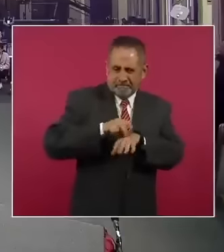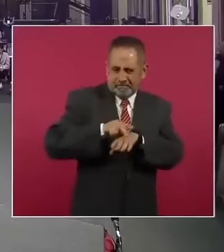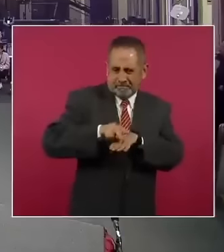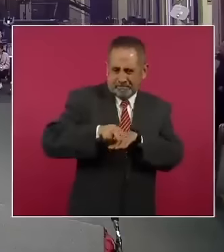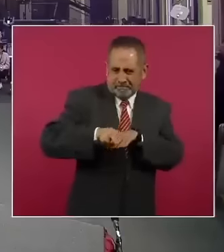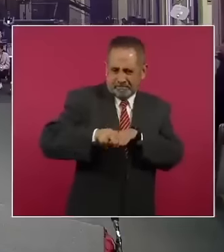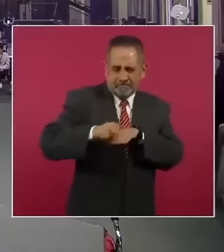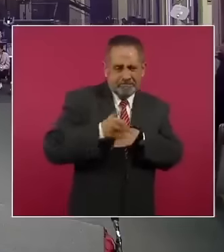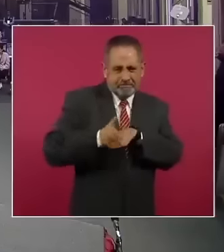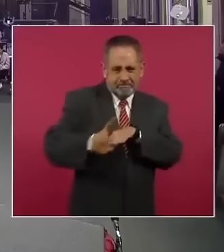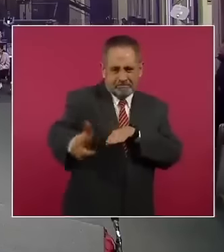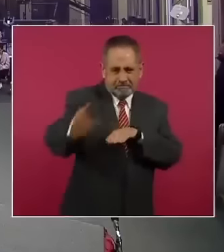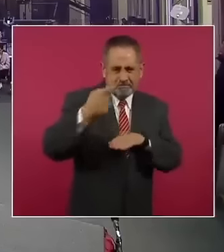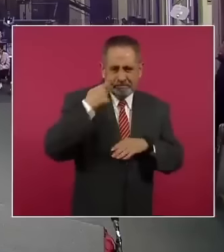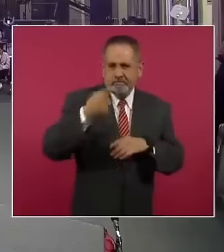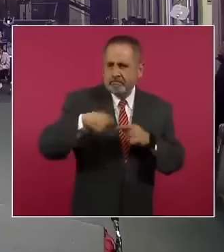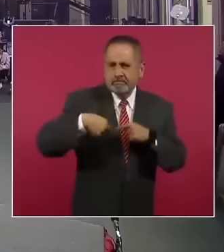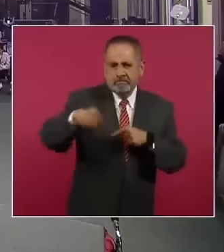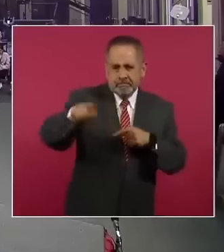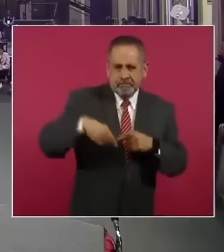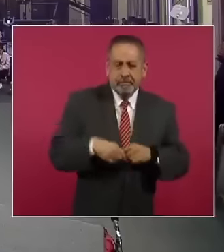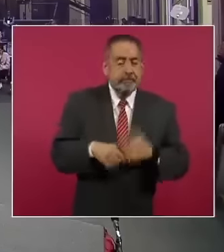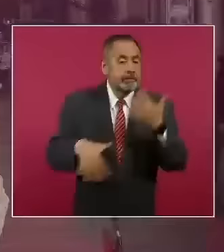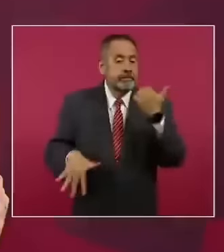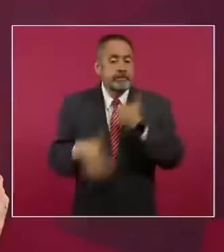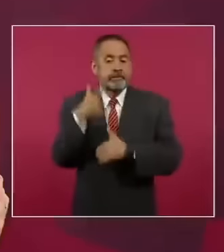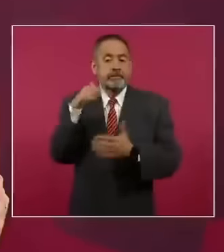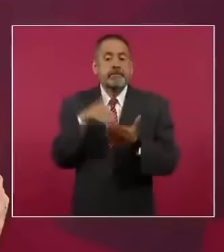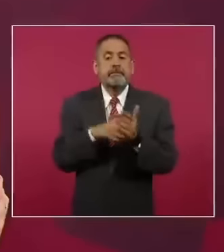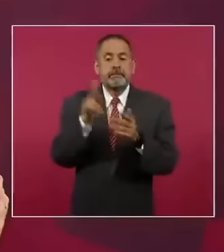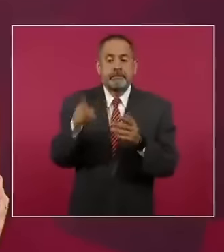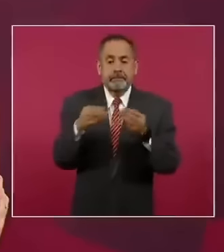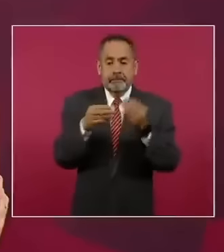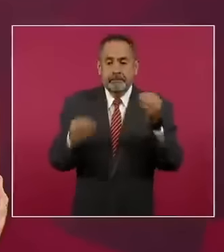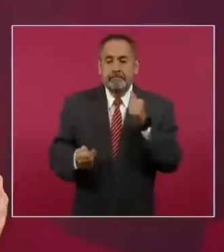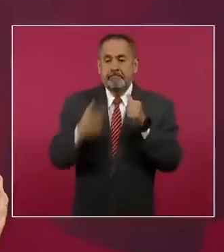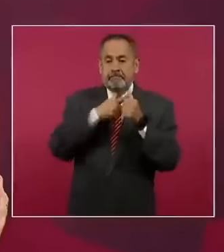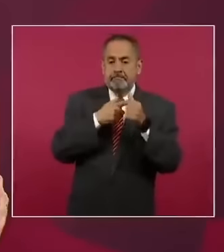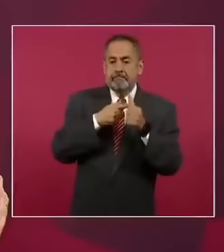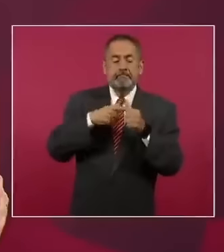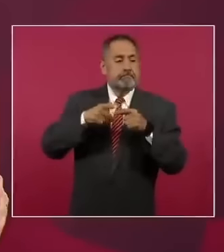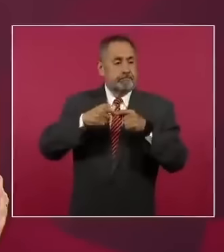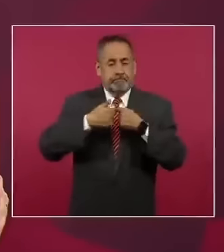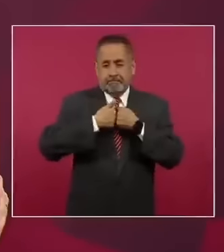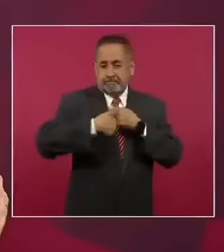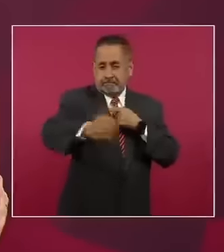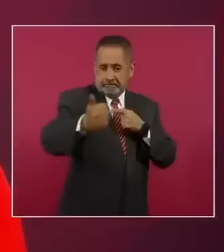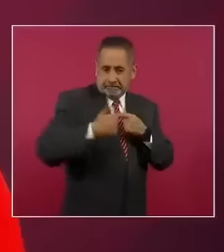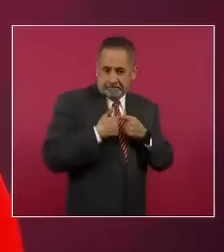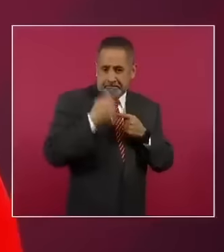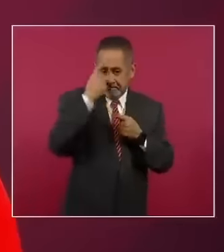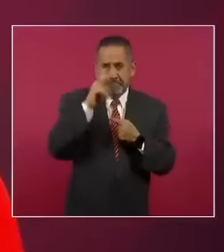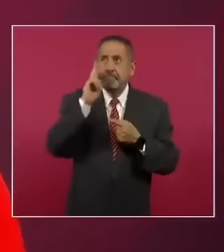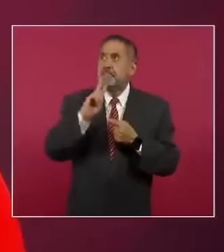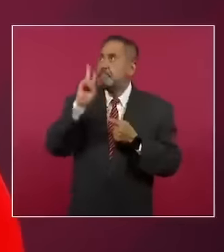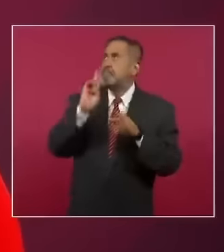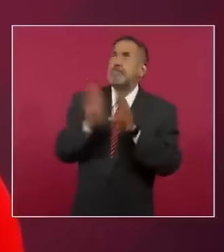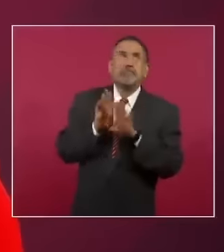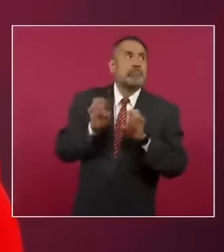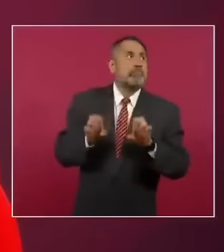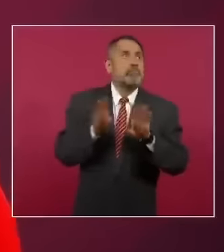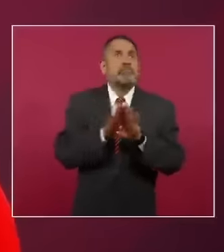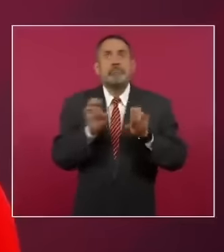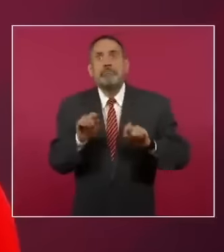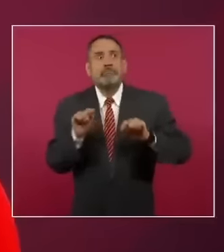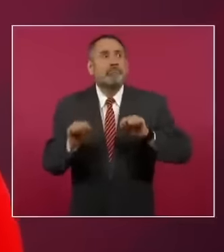contando Lupe. 15 mil kilómetros se tiene que correr el primer tren para que probemos absolutamente todo. Y